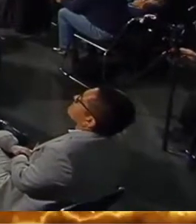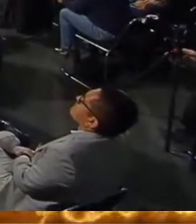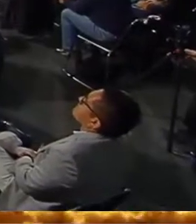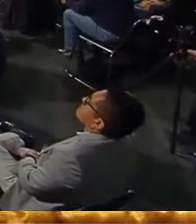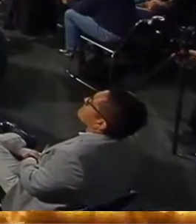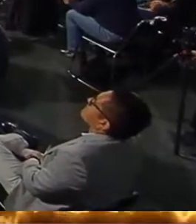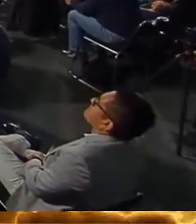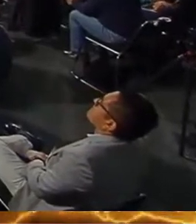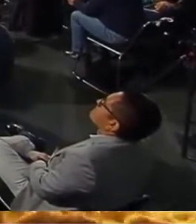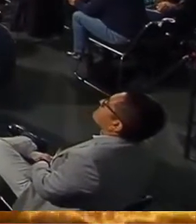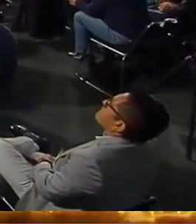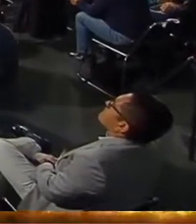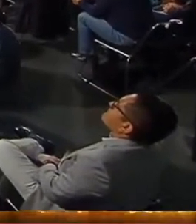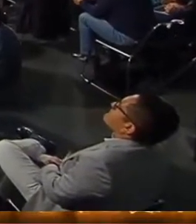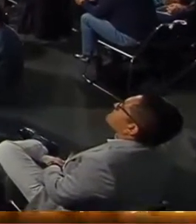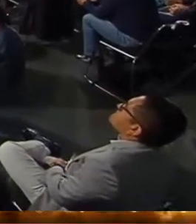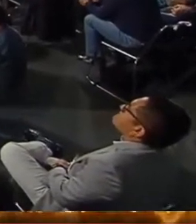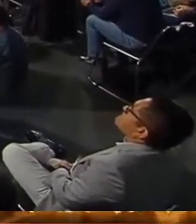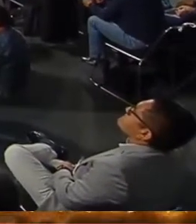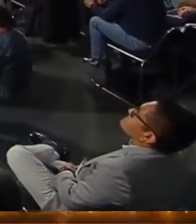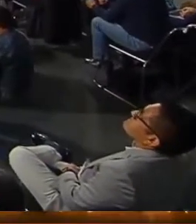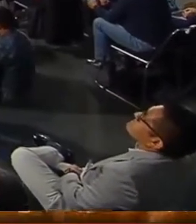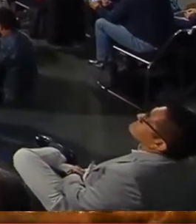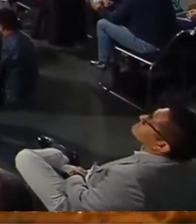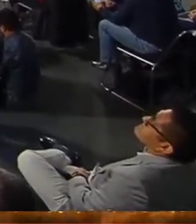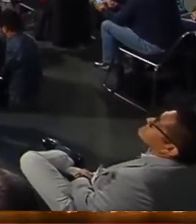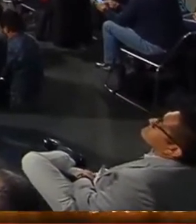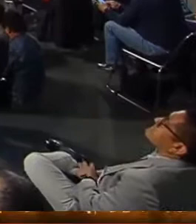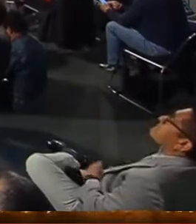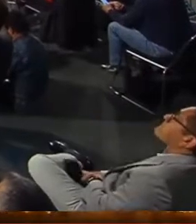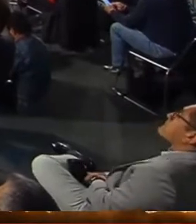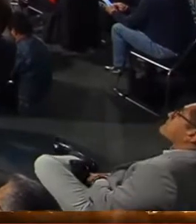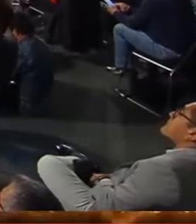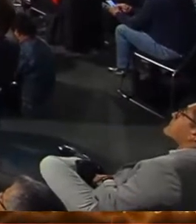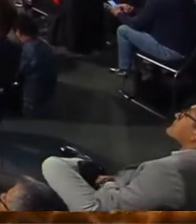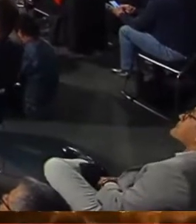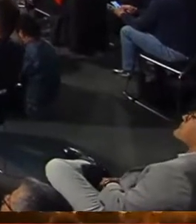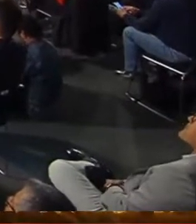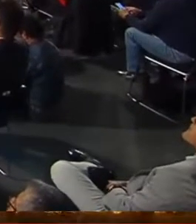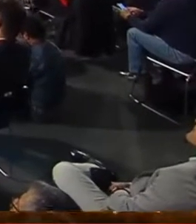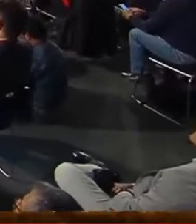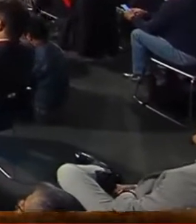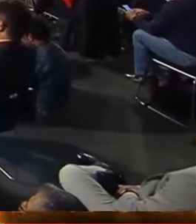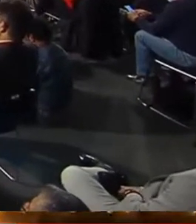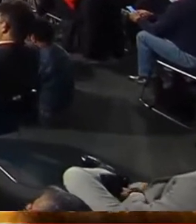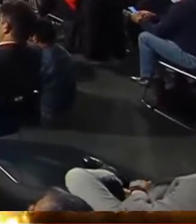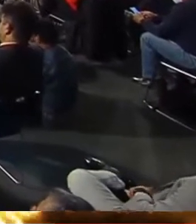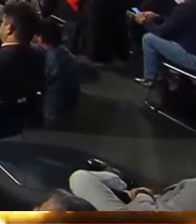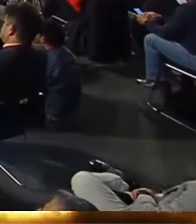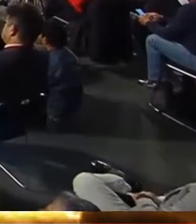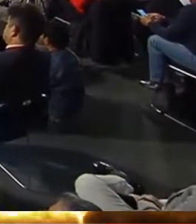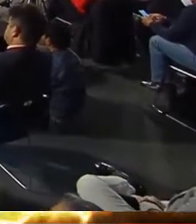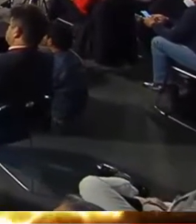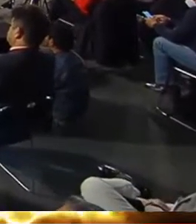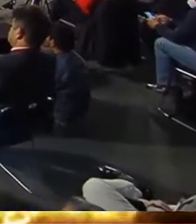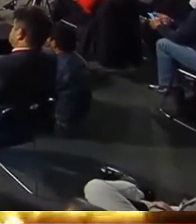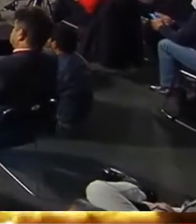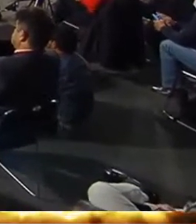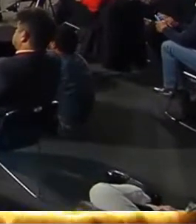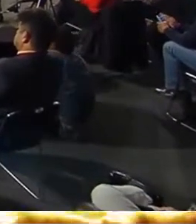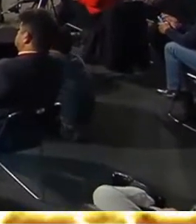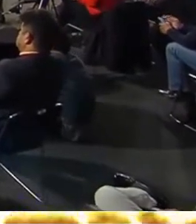hay excelentes noticias para lo que son los trabajadores independientes. Esto en la participación